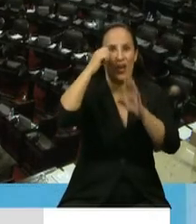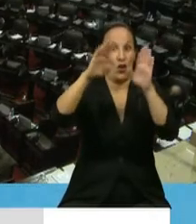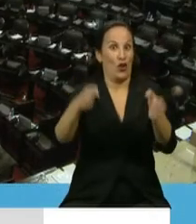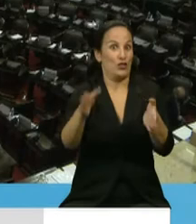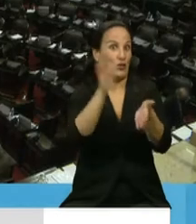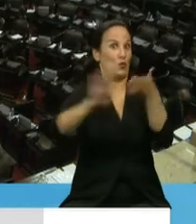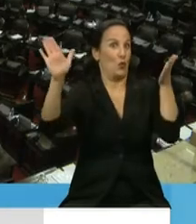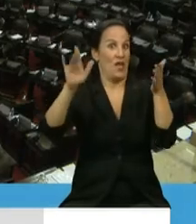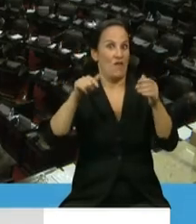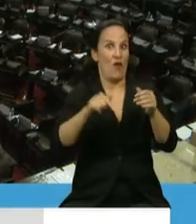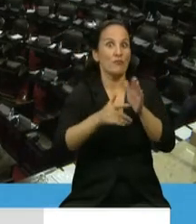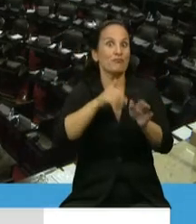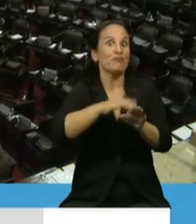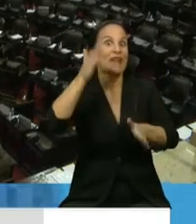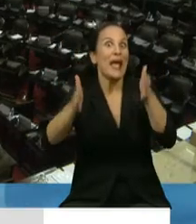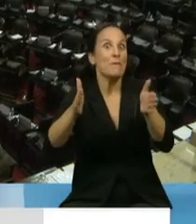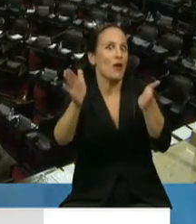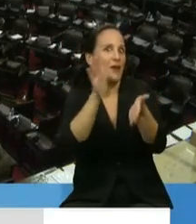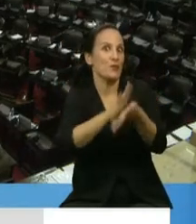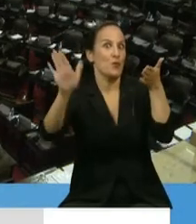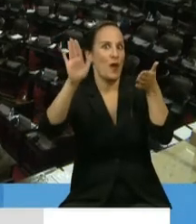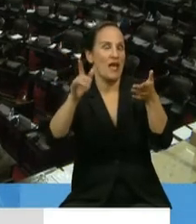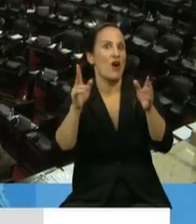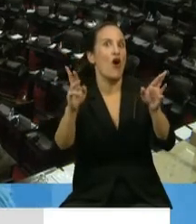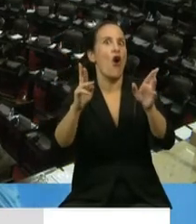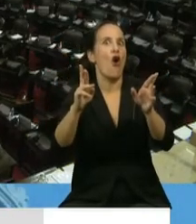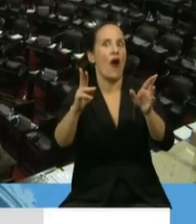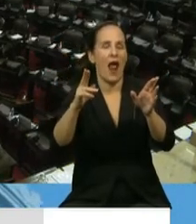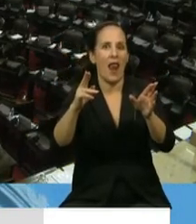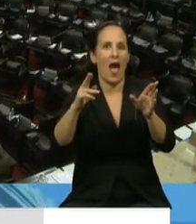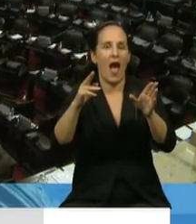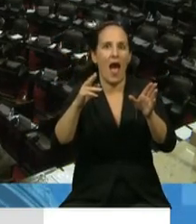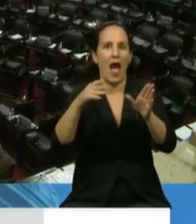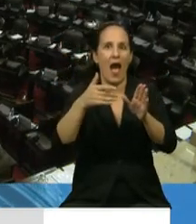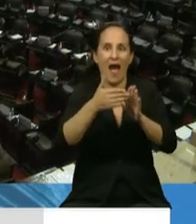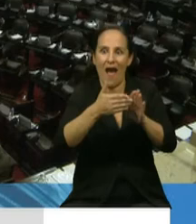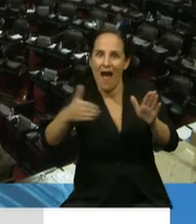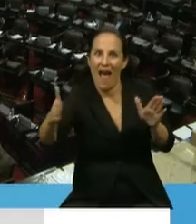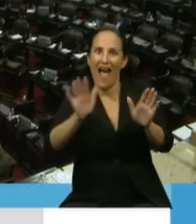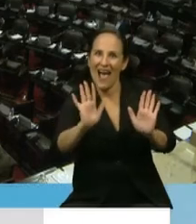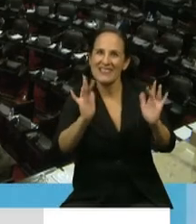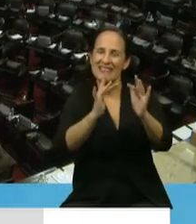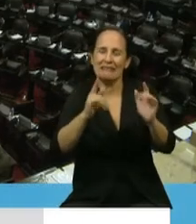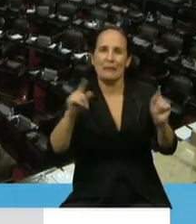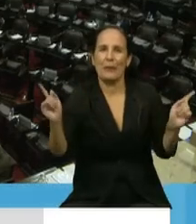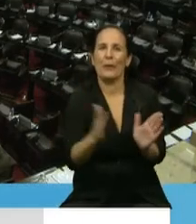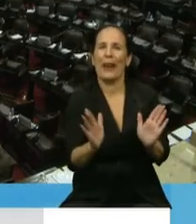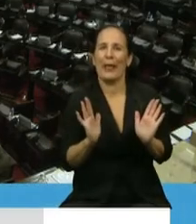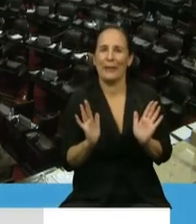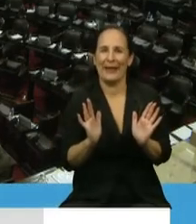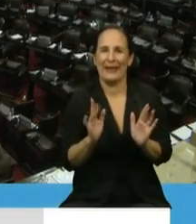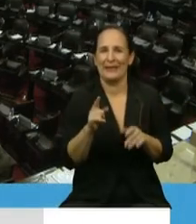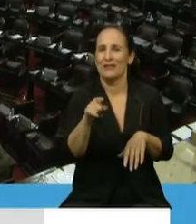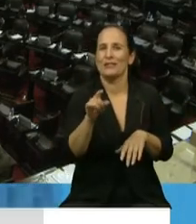una nueva época para este Congreso que esperemos dure lo menos posible, sea lo más breve posible, sea por la